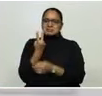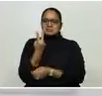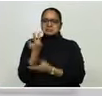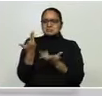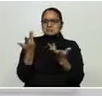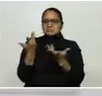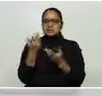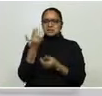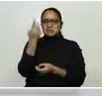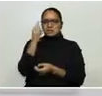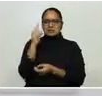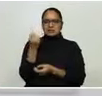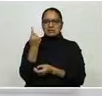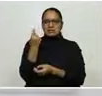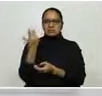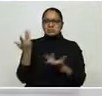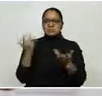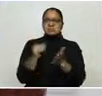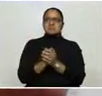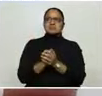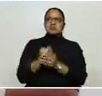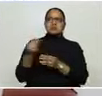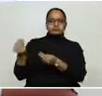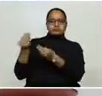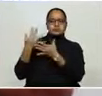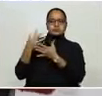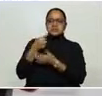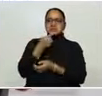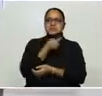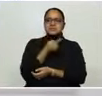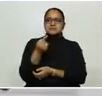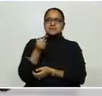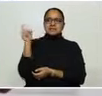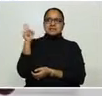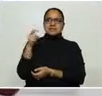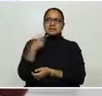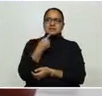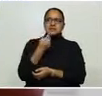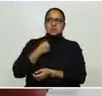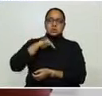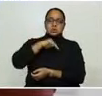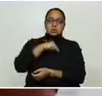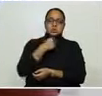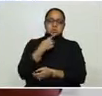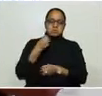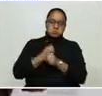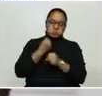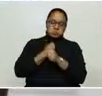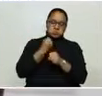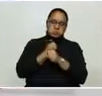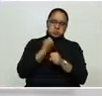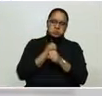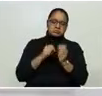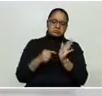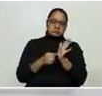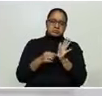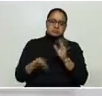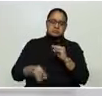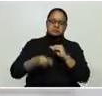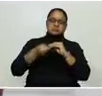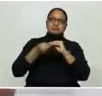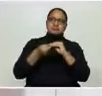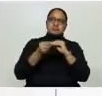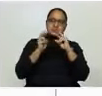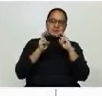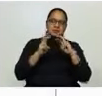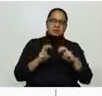licenciado Marlon, que es el matemático, nos proporcionó en su momento. Y nosotros, como epidemiólogos, que es lo que nos corresponde, le agregamos el análisis